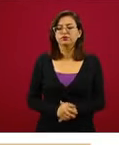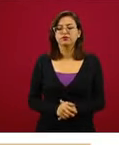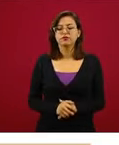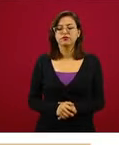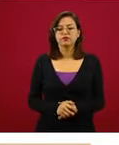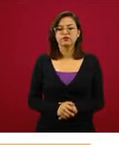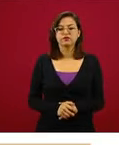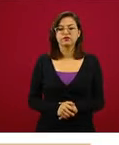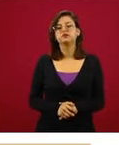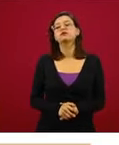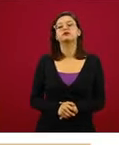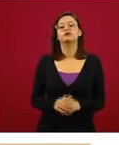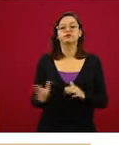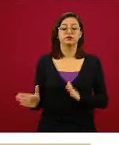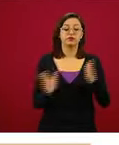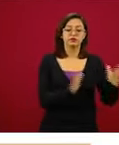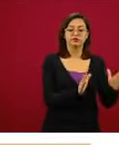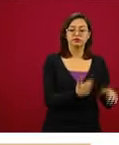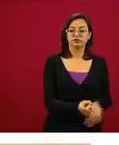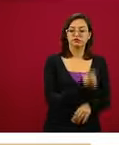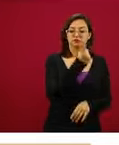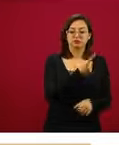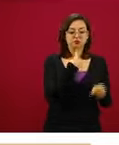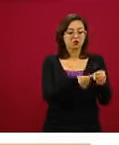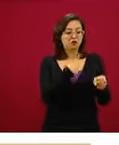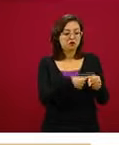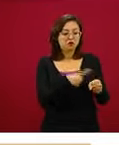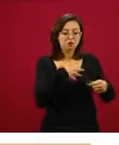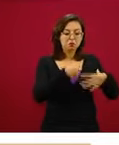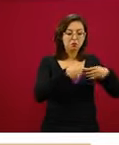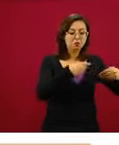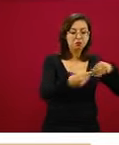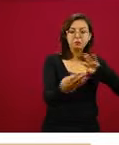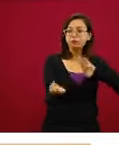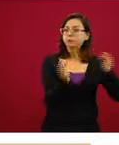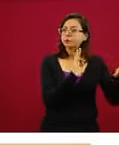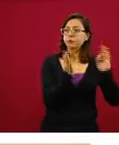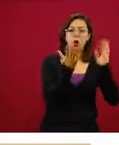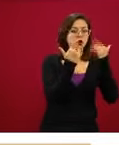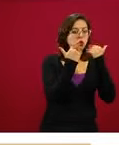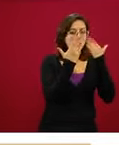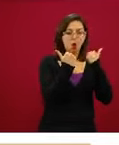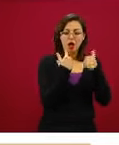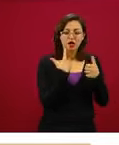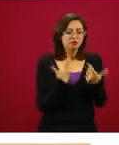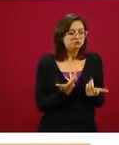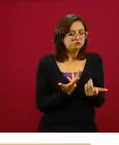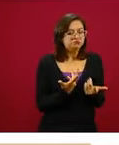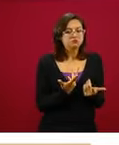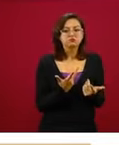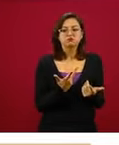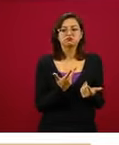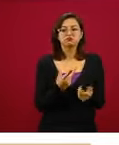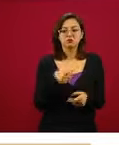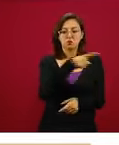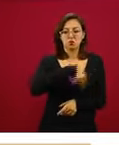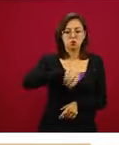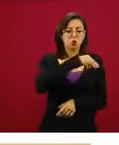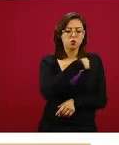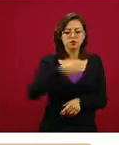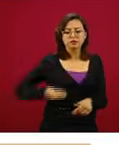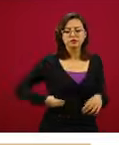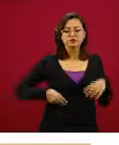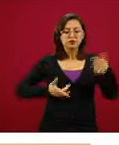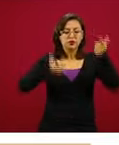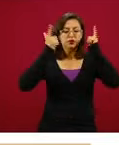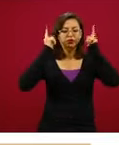municipios que hemos detectado que no tienen contagio y no tienen vecindad con contagio son, les hemos denominado los municipios de